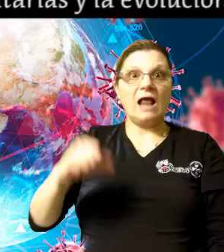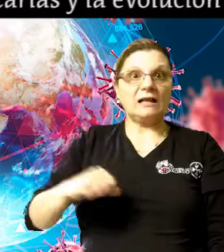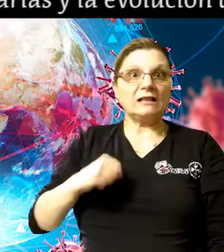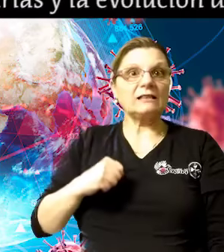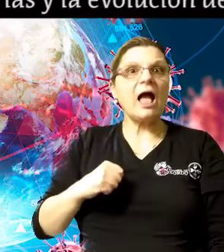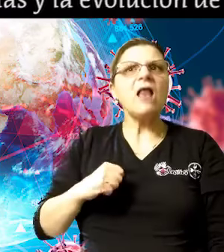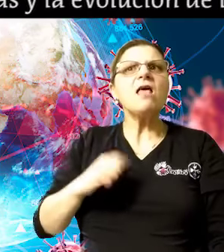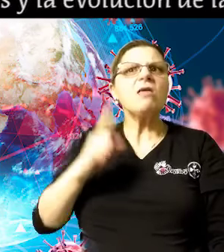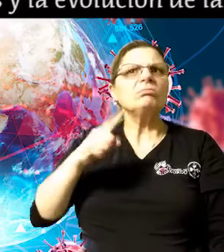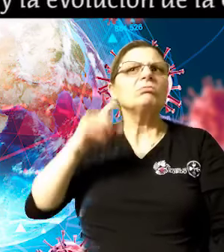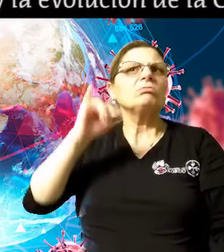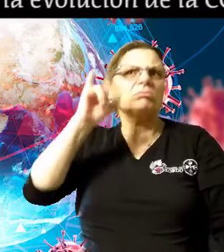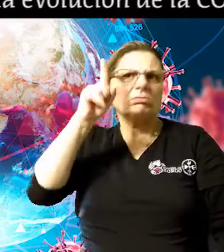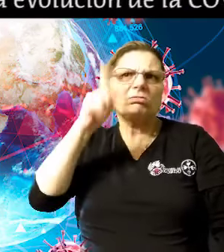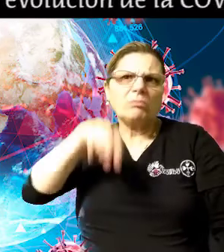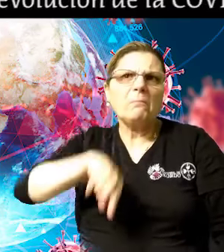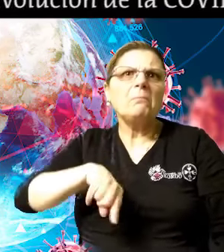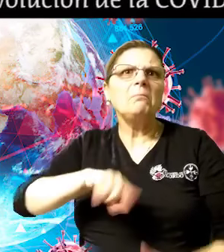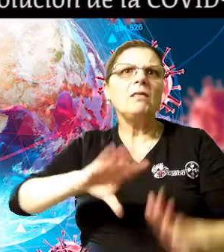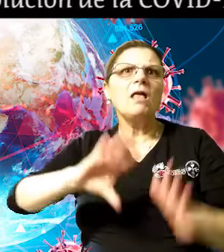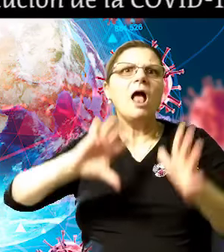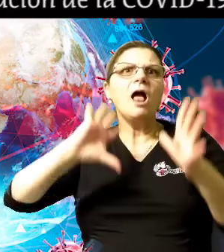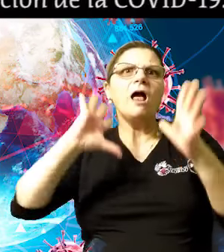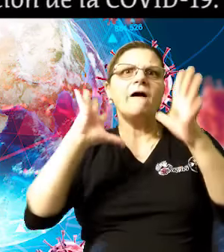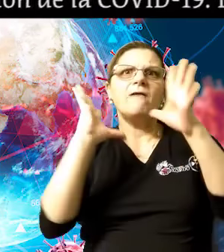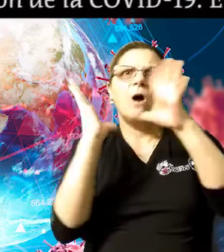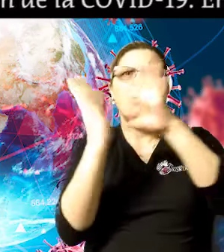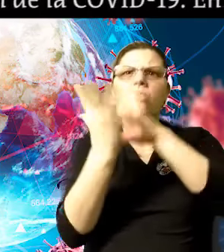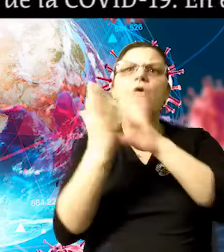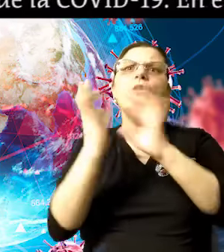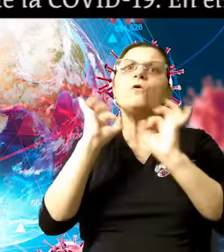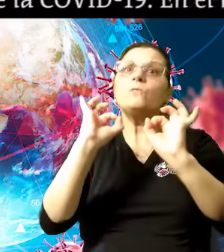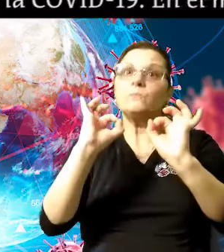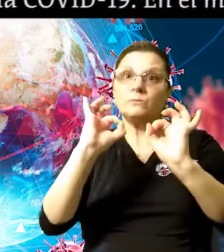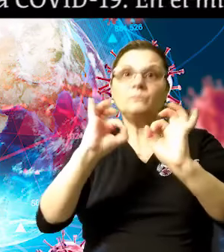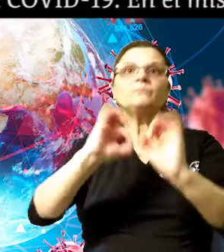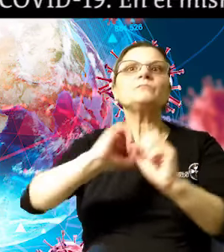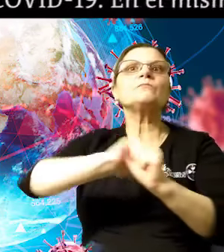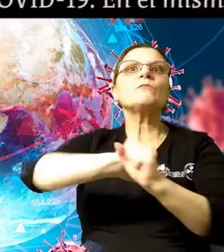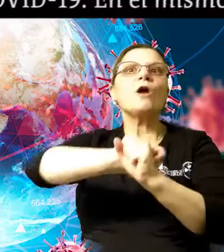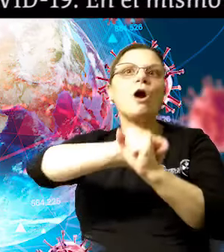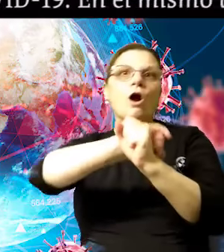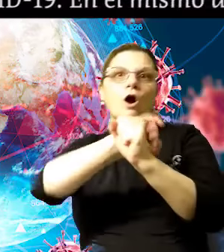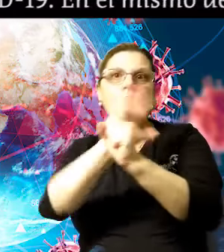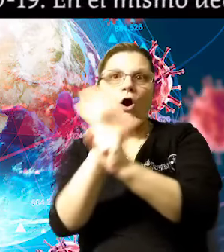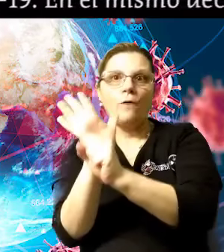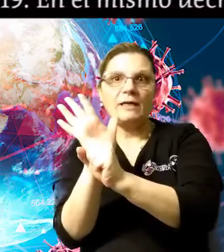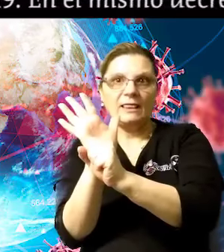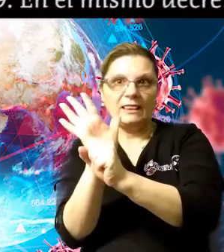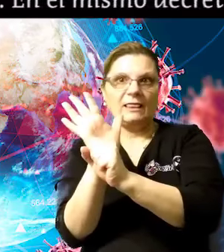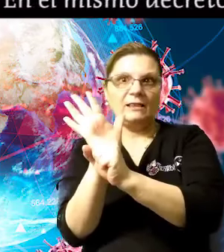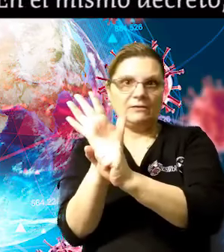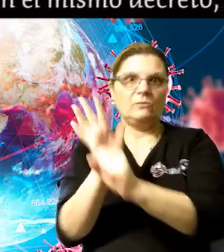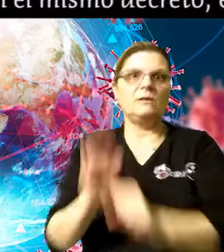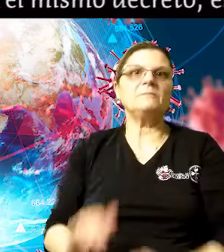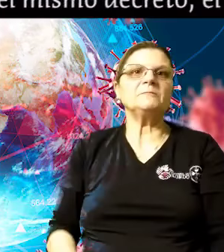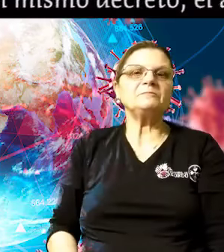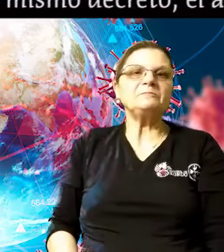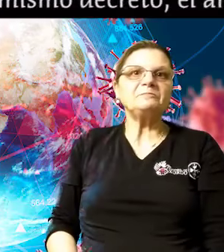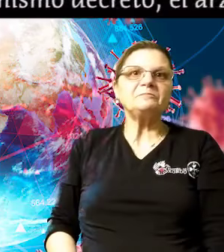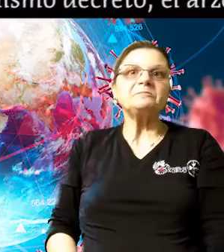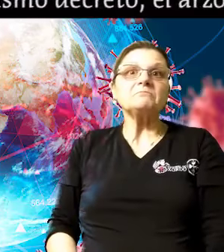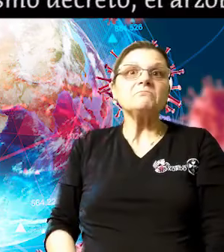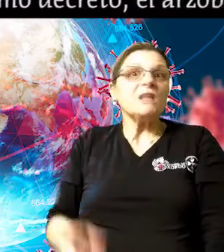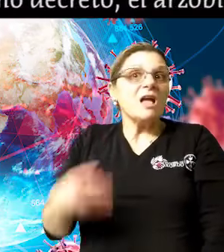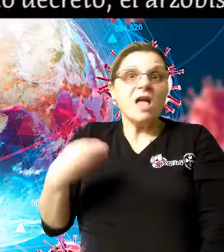las autoridades sanitarias y la evolución de la COVID-19.